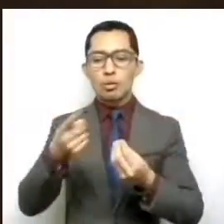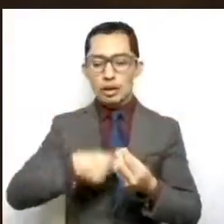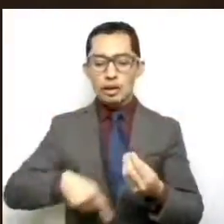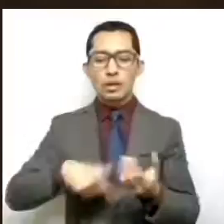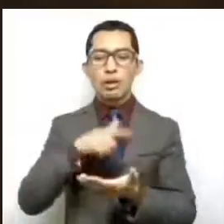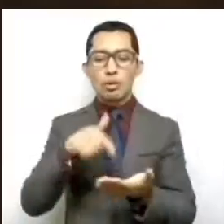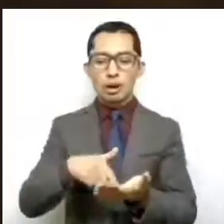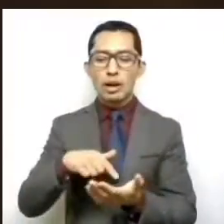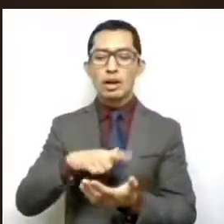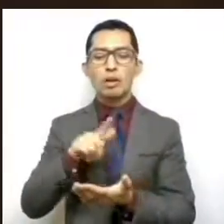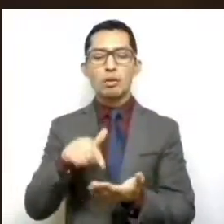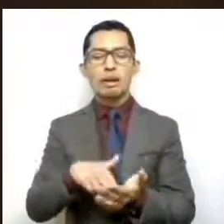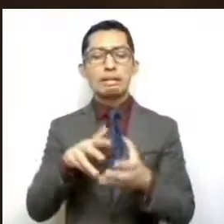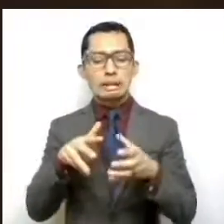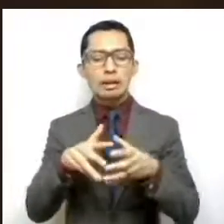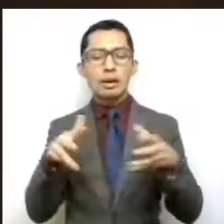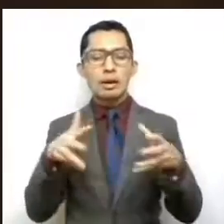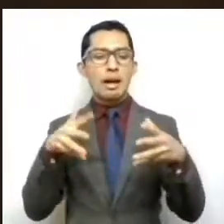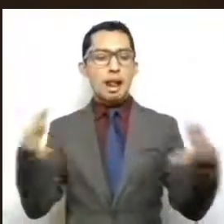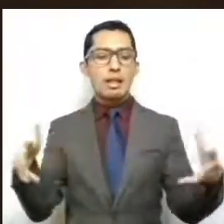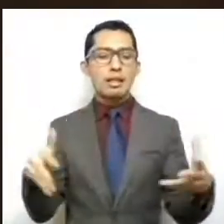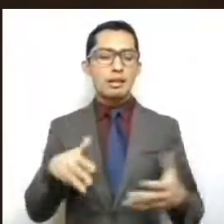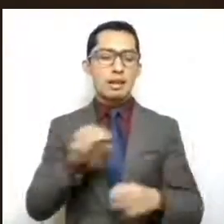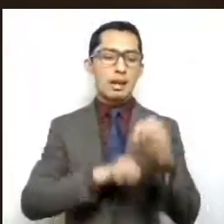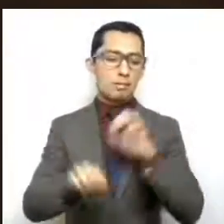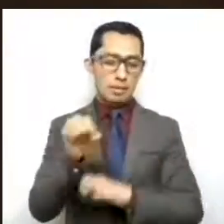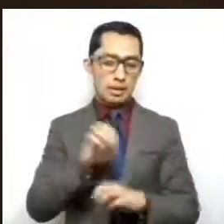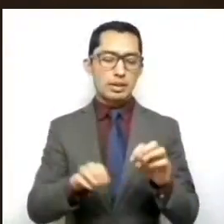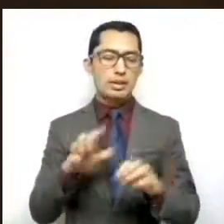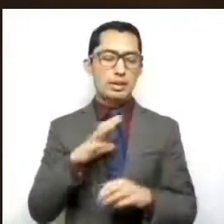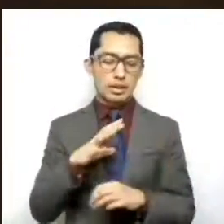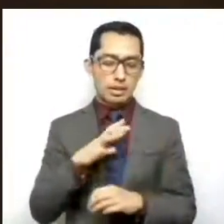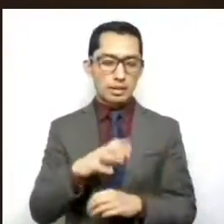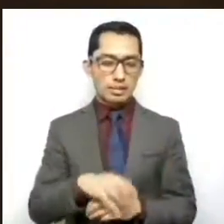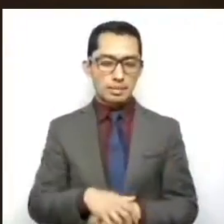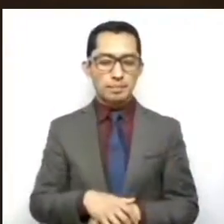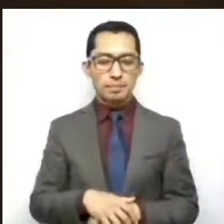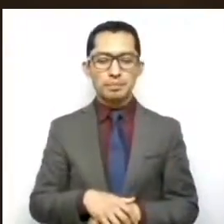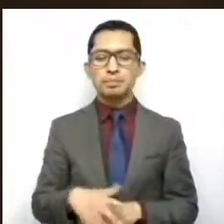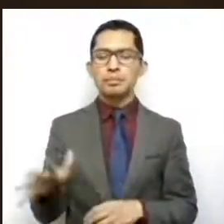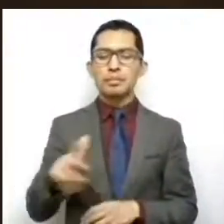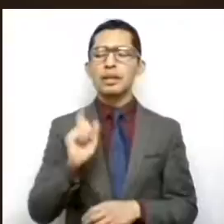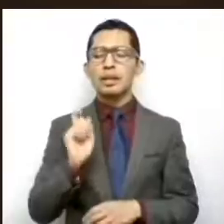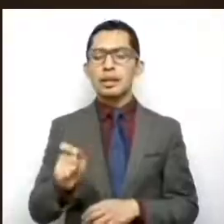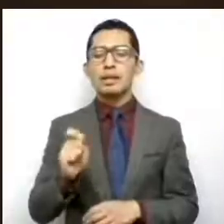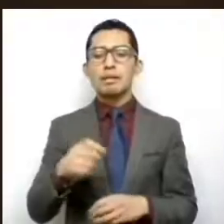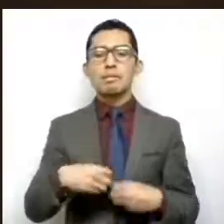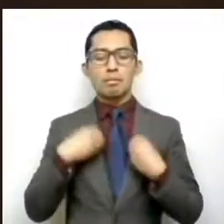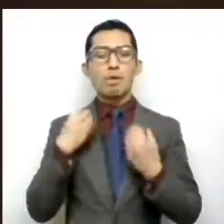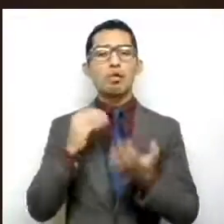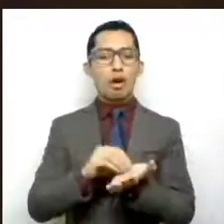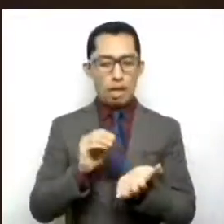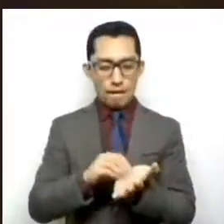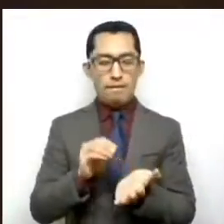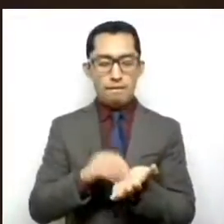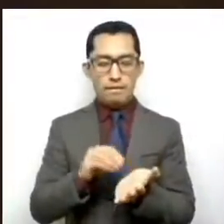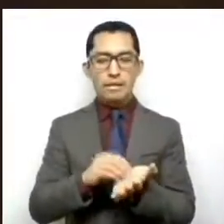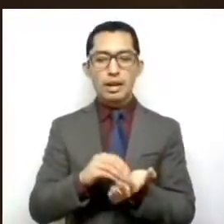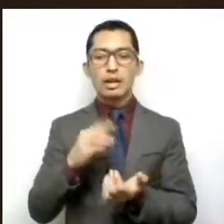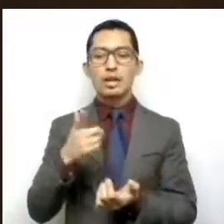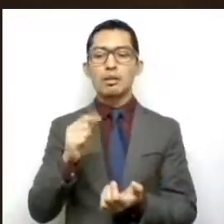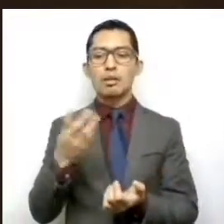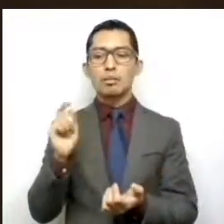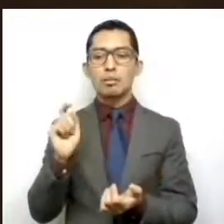micro, pequeños y medianos. De estos, se estima que sobrevivieron un 79.19